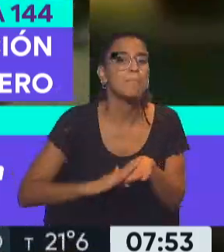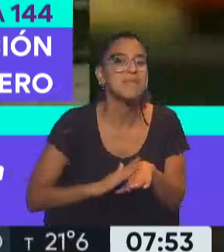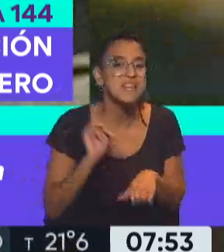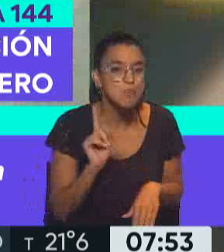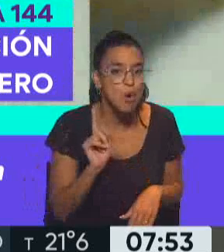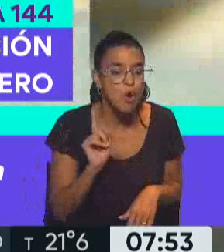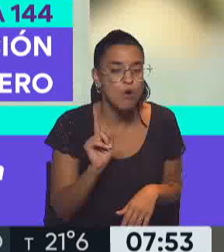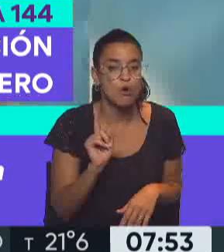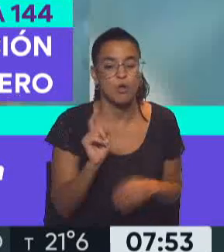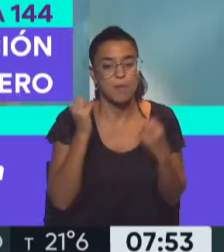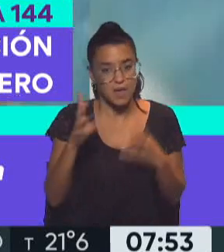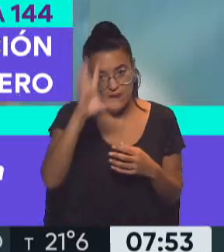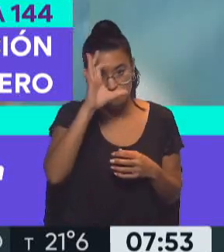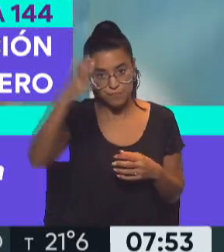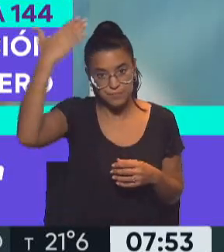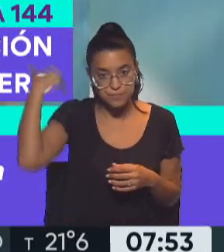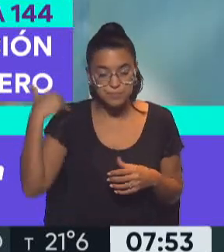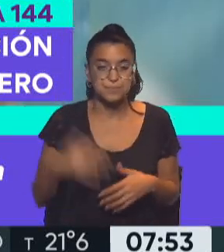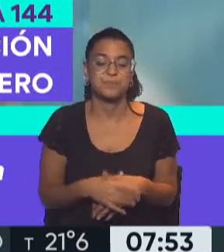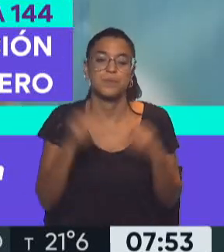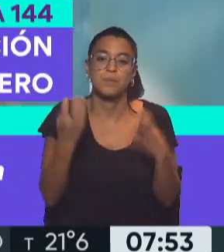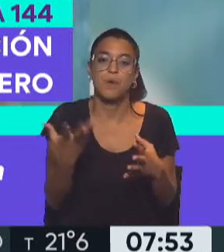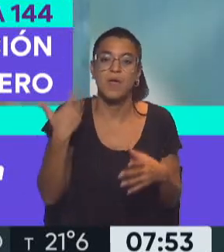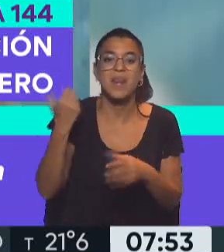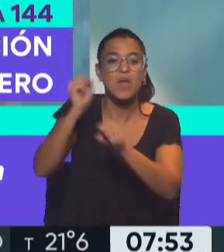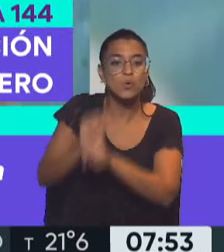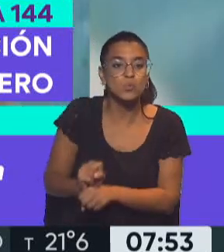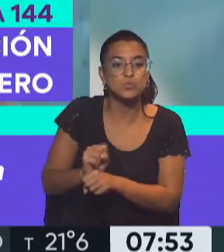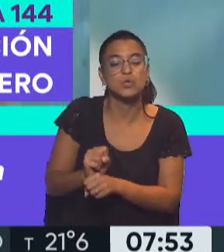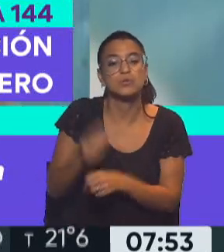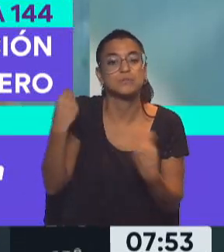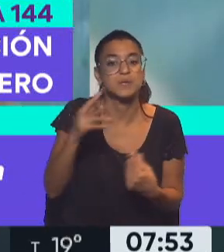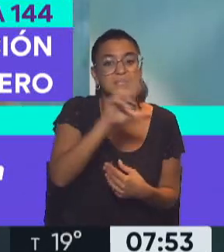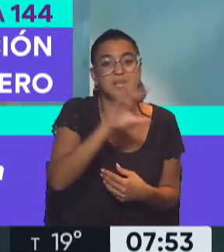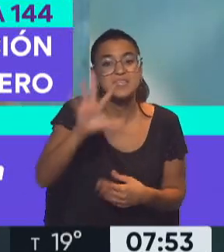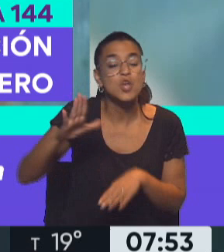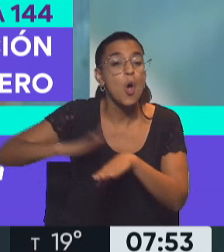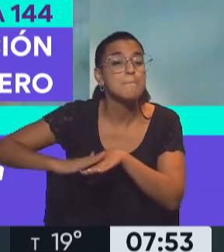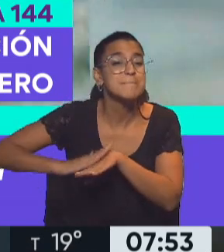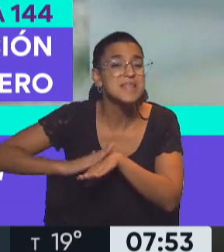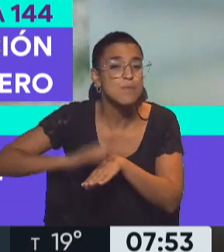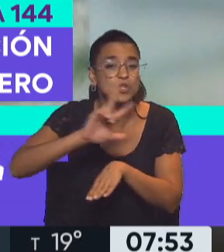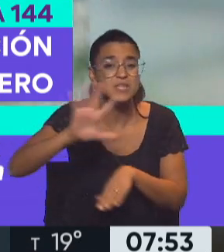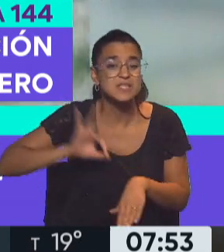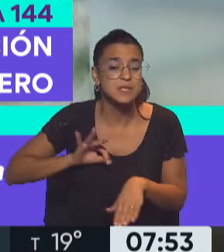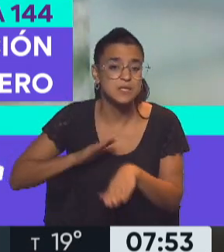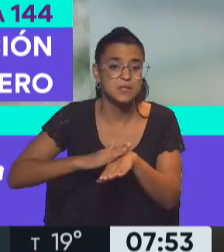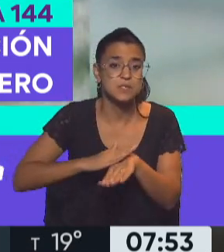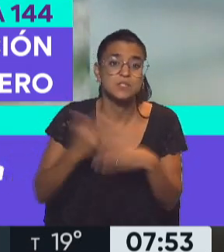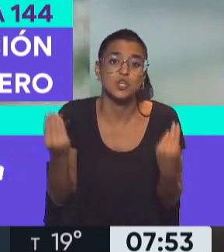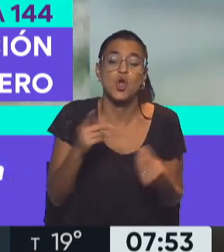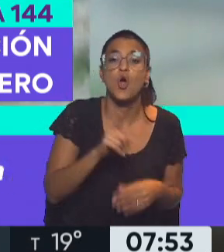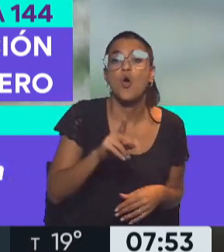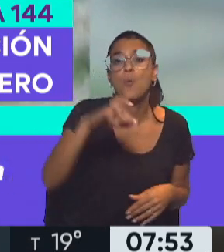porque recordemos que la reclusión más accesoria son 35 mínimos. Si no, Robledo Puch ya estaría